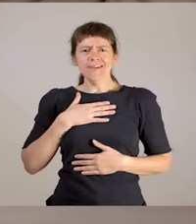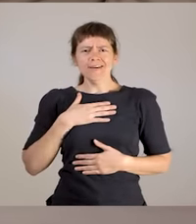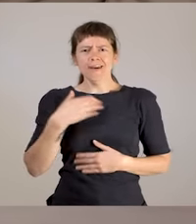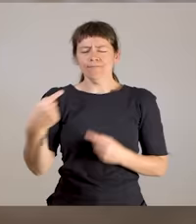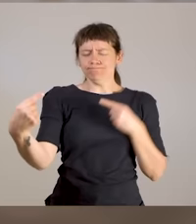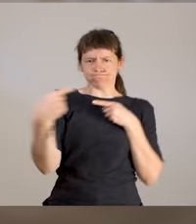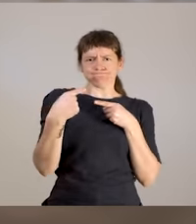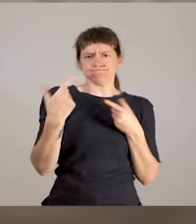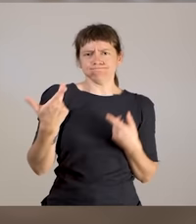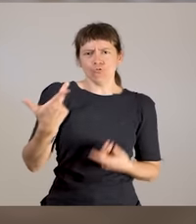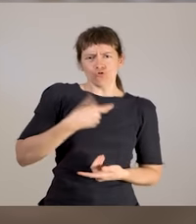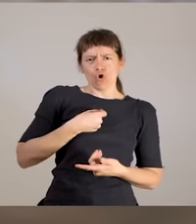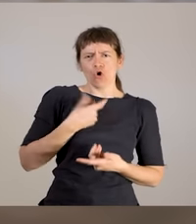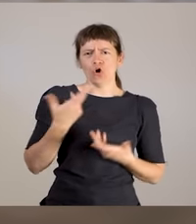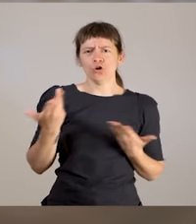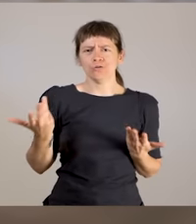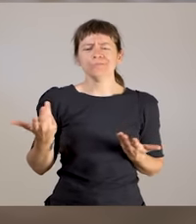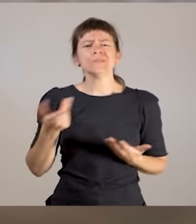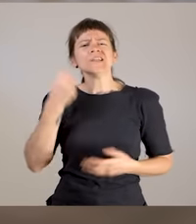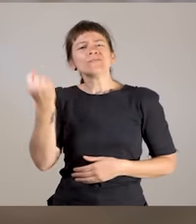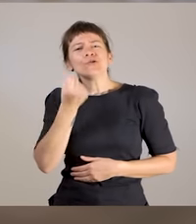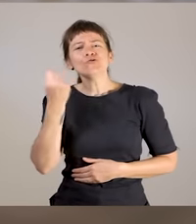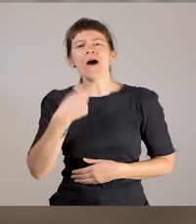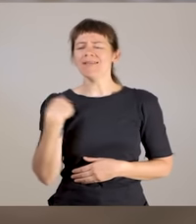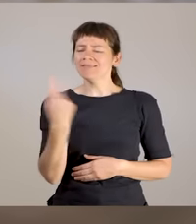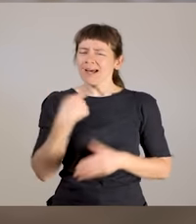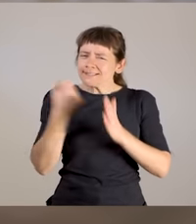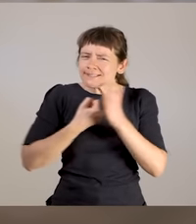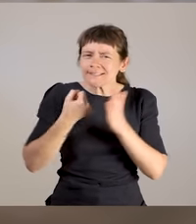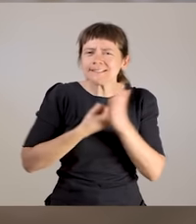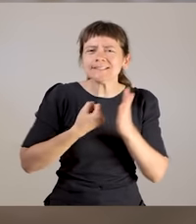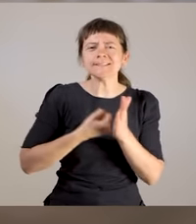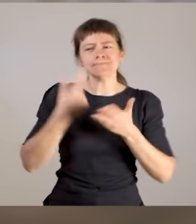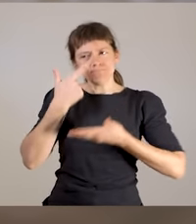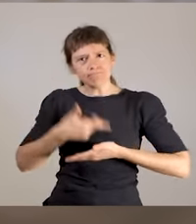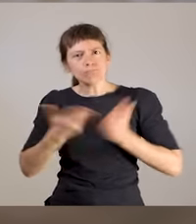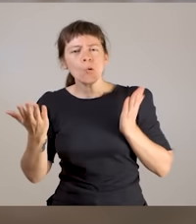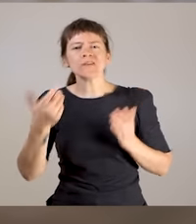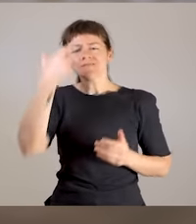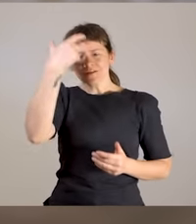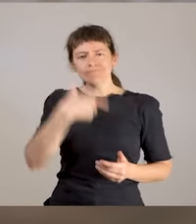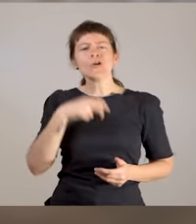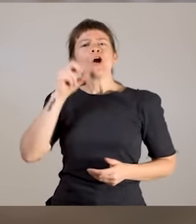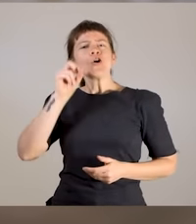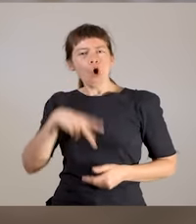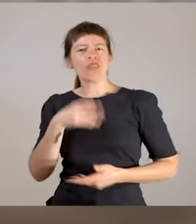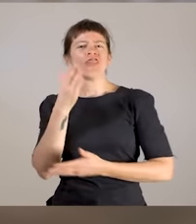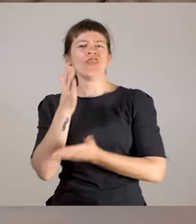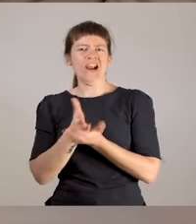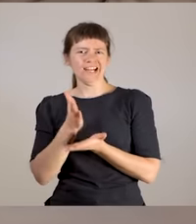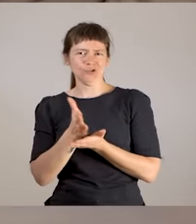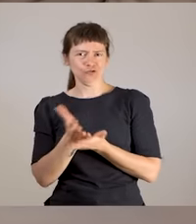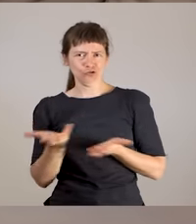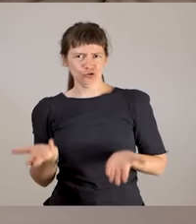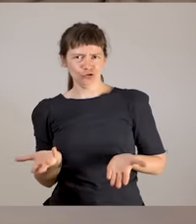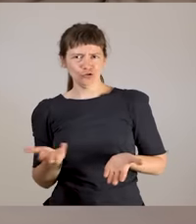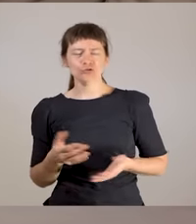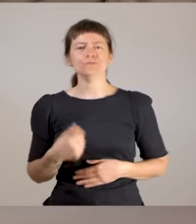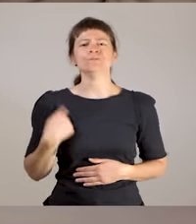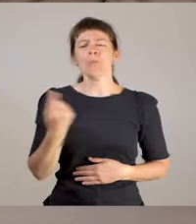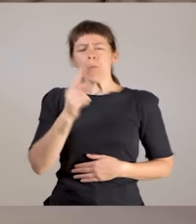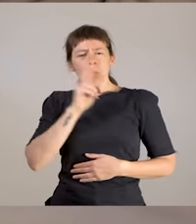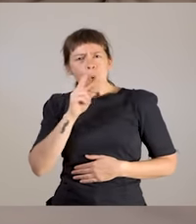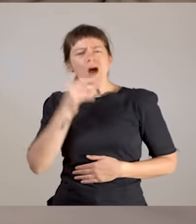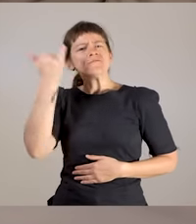discapacidad, que realmente entendamos que somos personas de derechos, somos mujeres que tenemos derechos. Hay que trabajar mucho